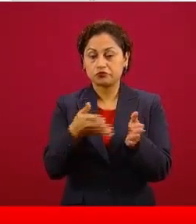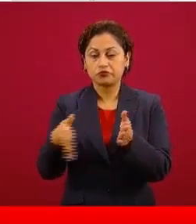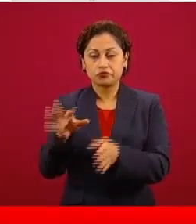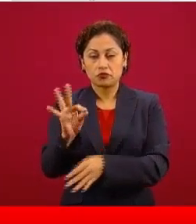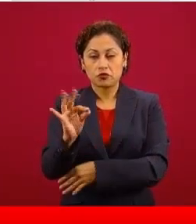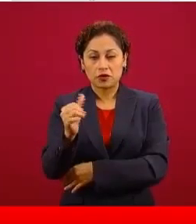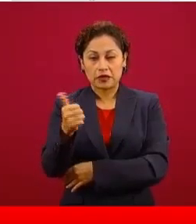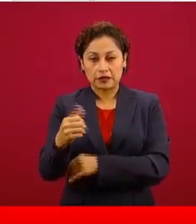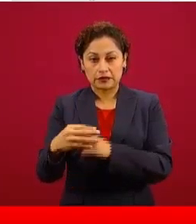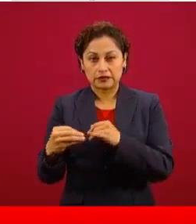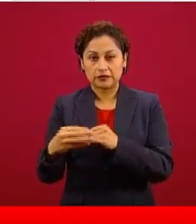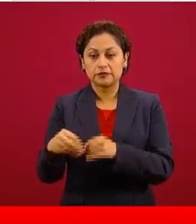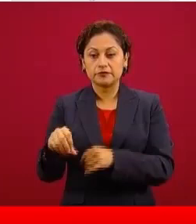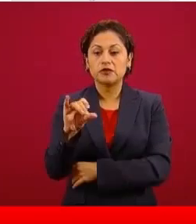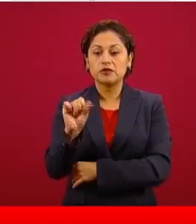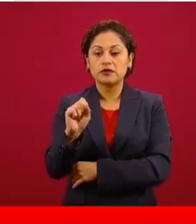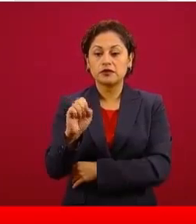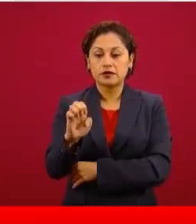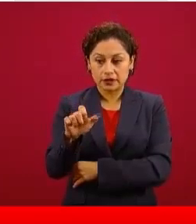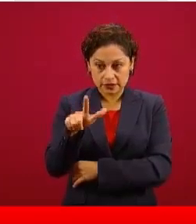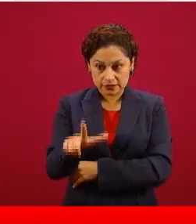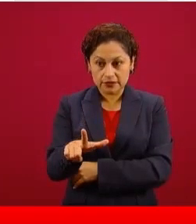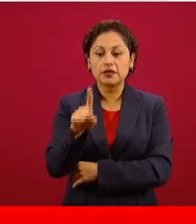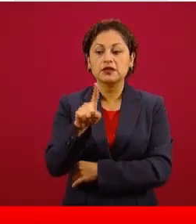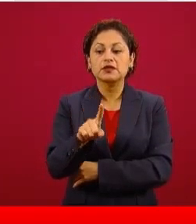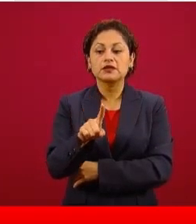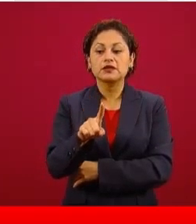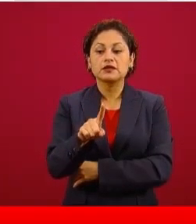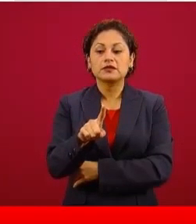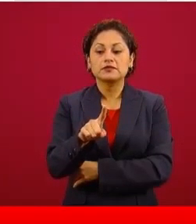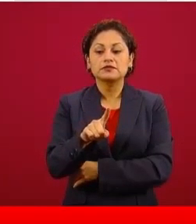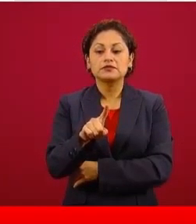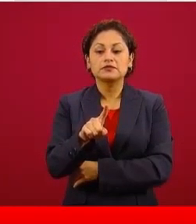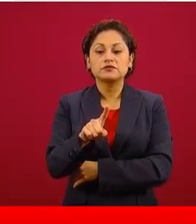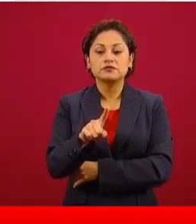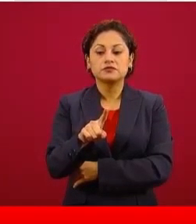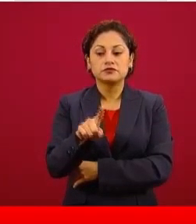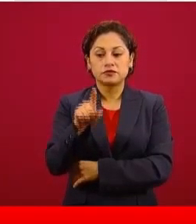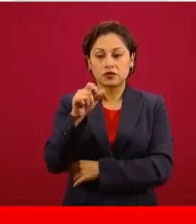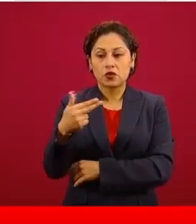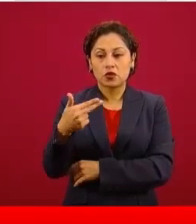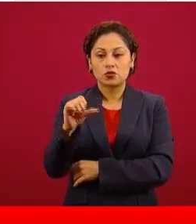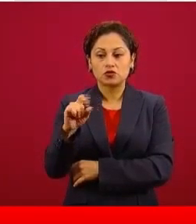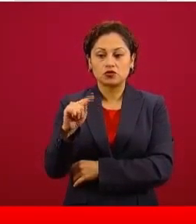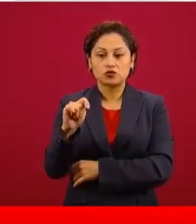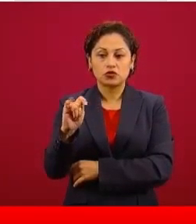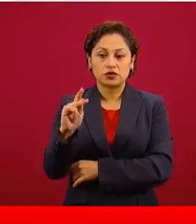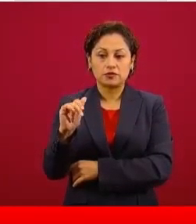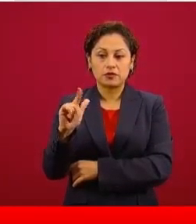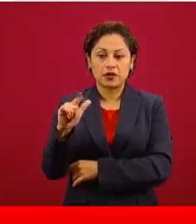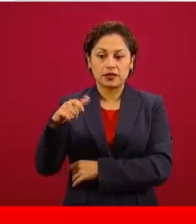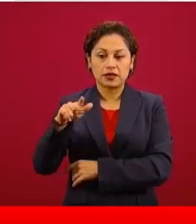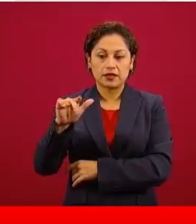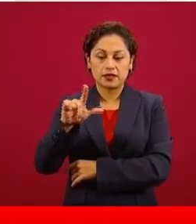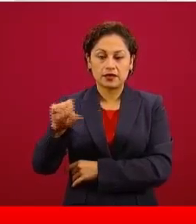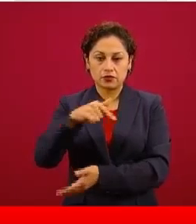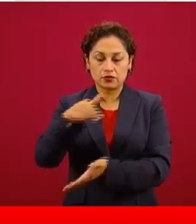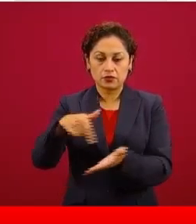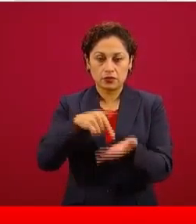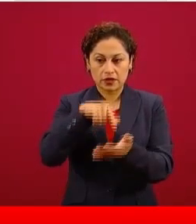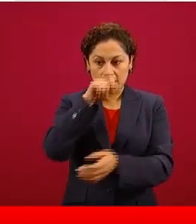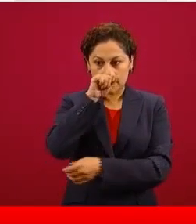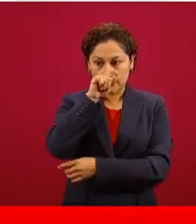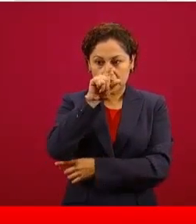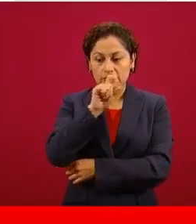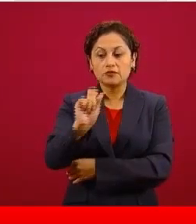En el diésel, Grupo Petrolero Ashley, en Ostotiparquillo, Jalisco, 21 pesos 45